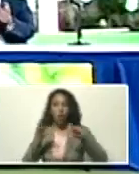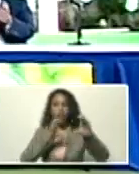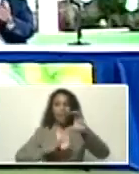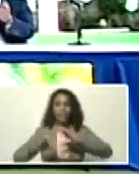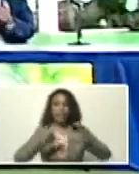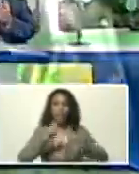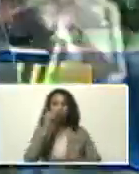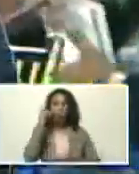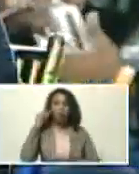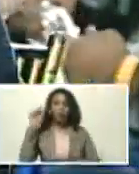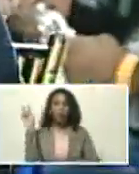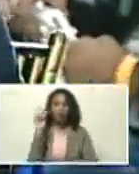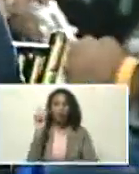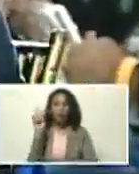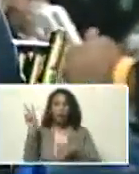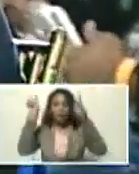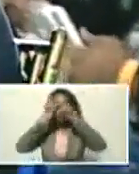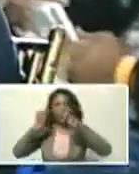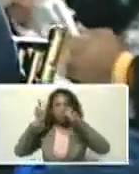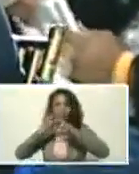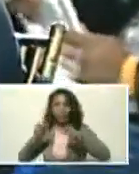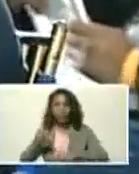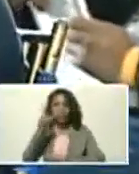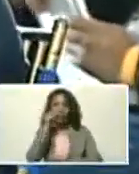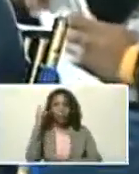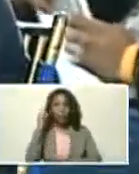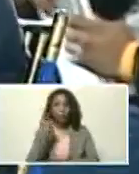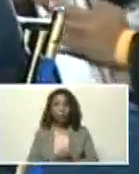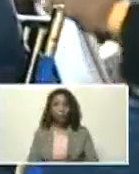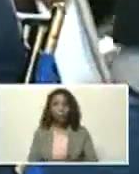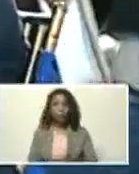y científicas de Venezuela, investigadores, e investigadoras,